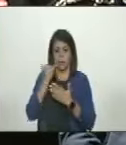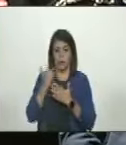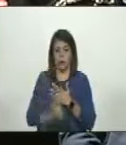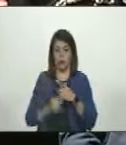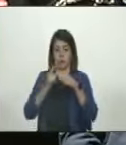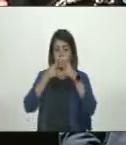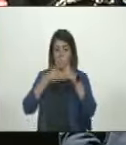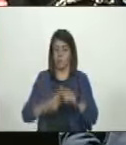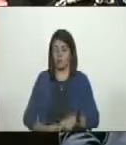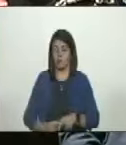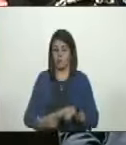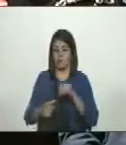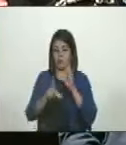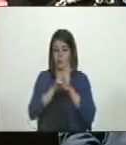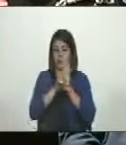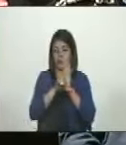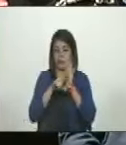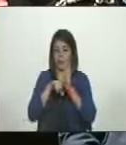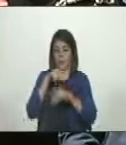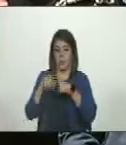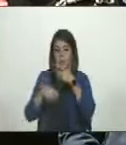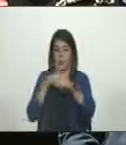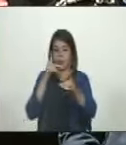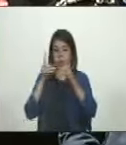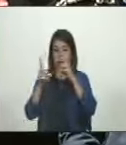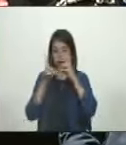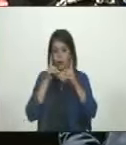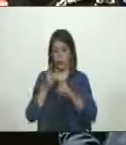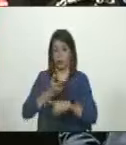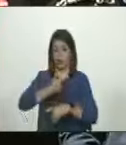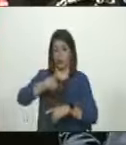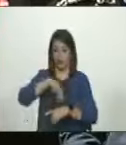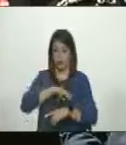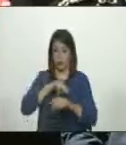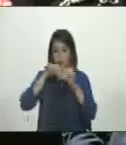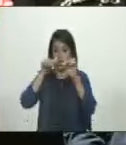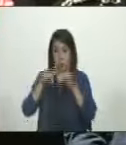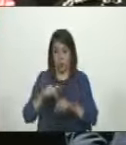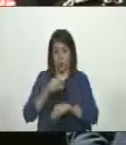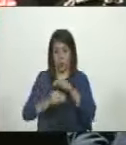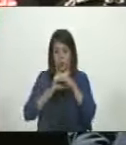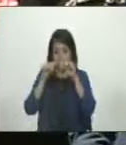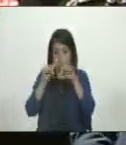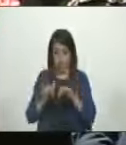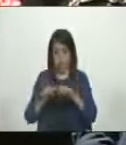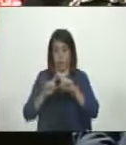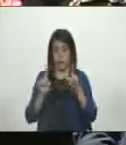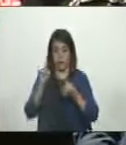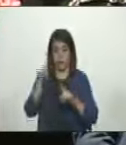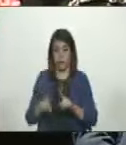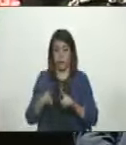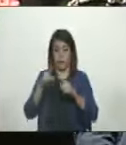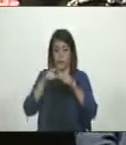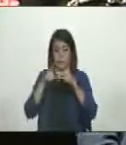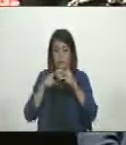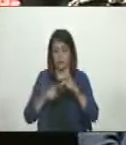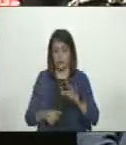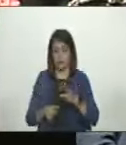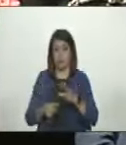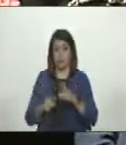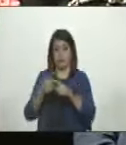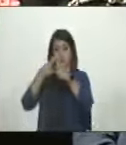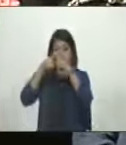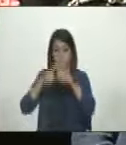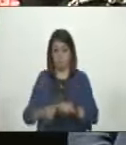de presupuesto que será ley después de la discusión que nosotros demos hoy pero que también hay un conjunto de recursos que